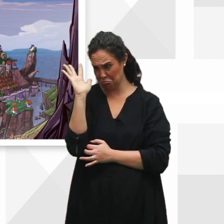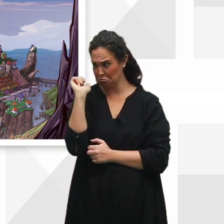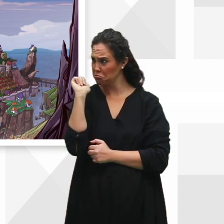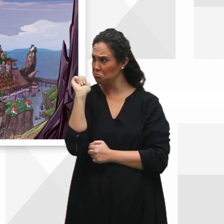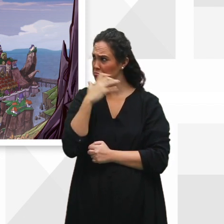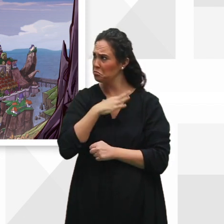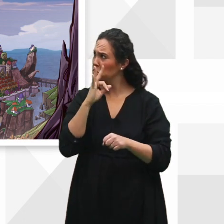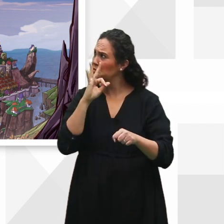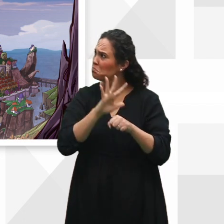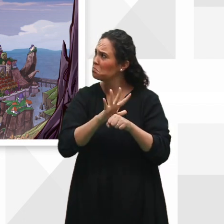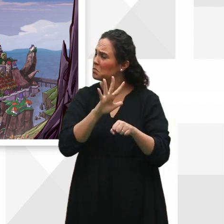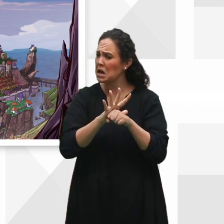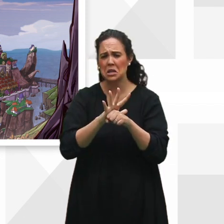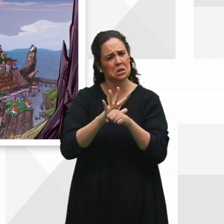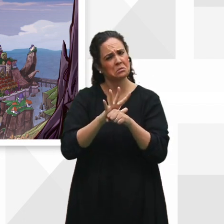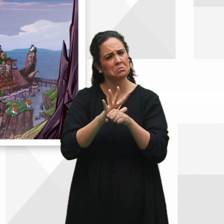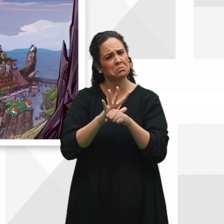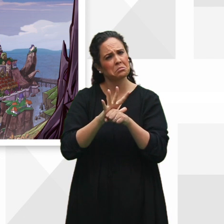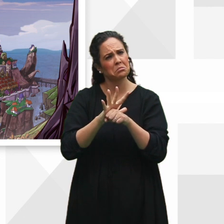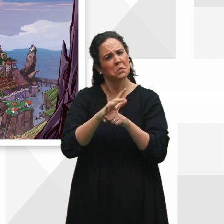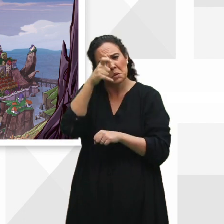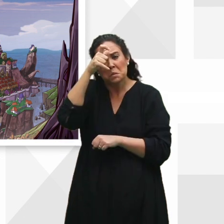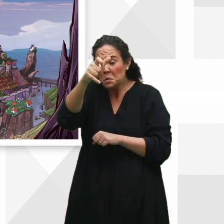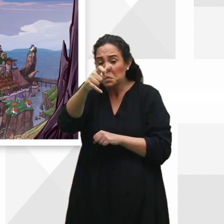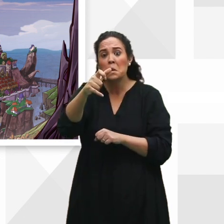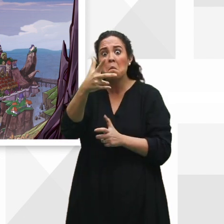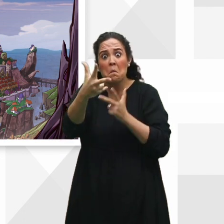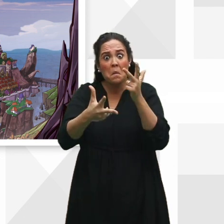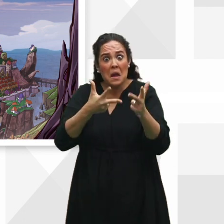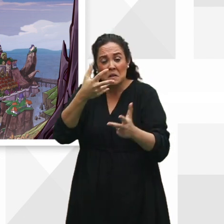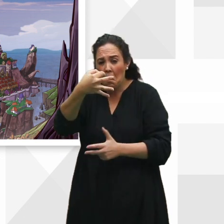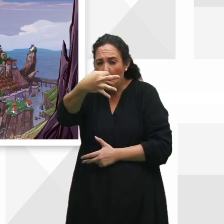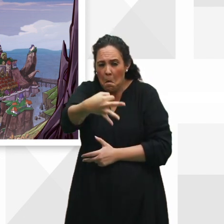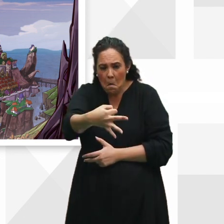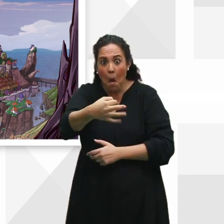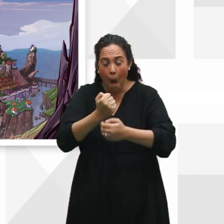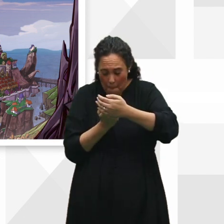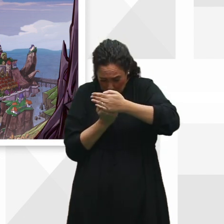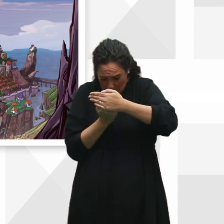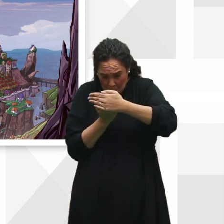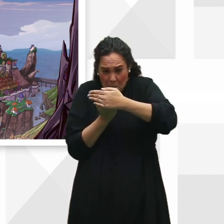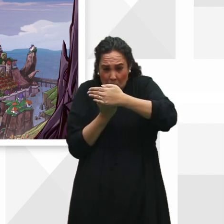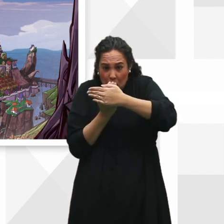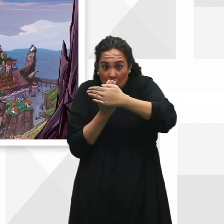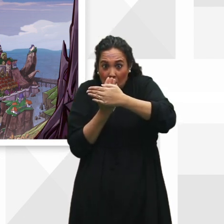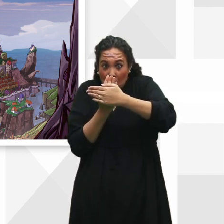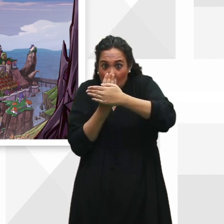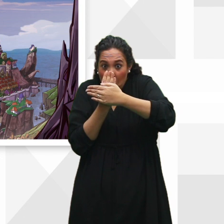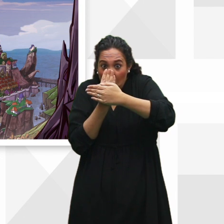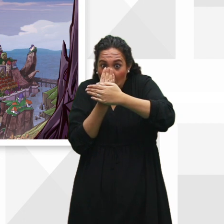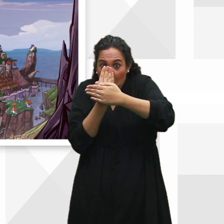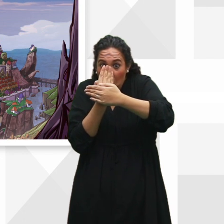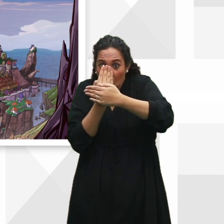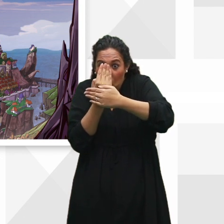tal vez era martes, en un pueblecito de Euskadi, a primerísima hora de la mañana, antes